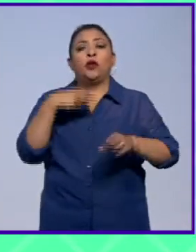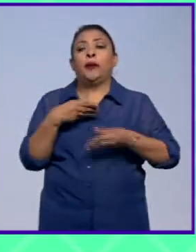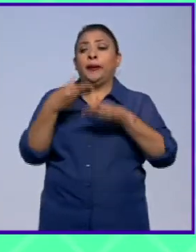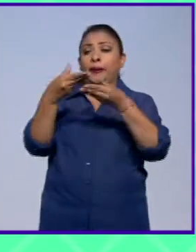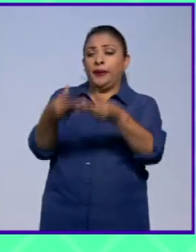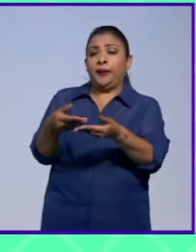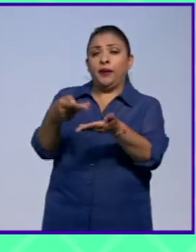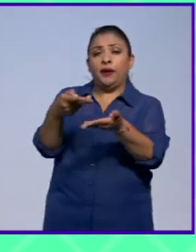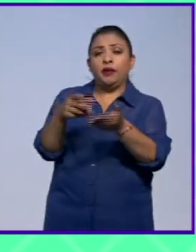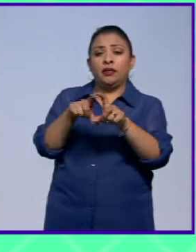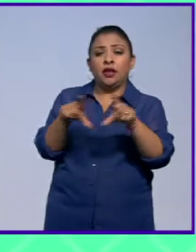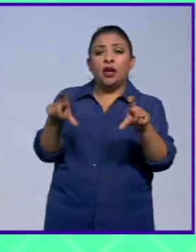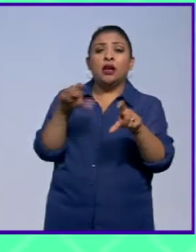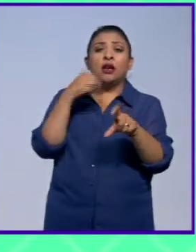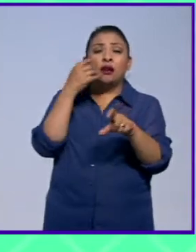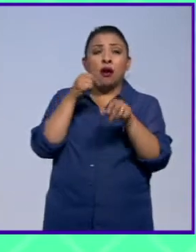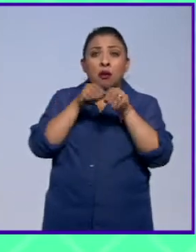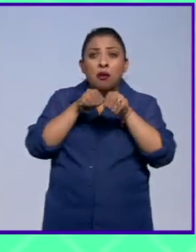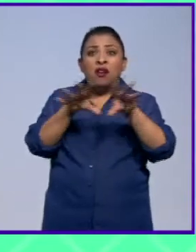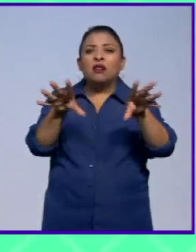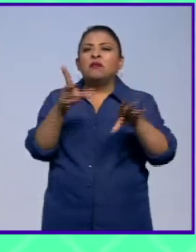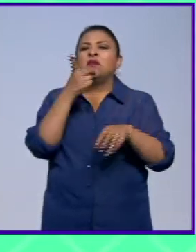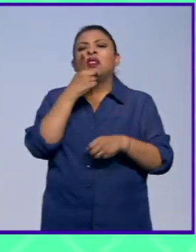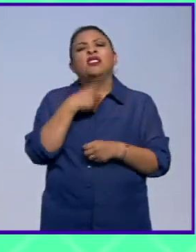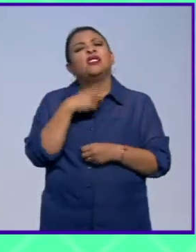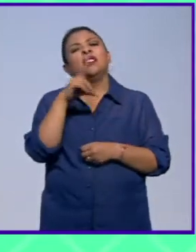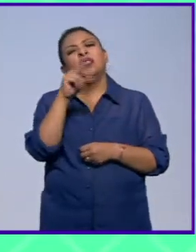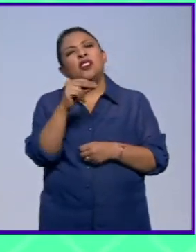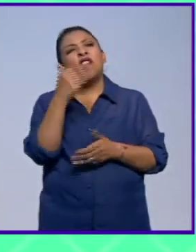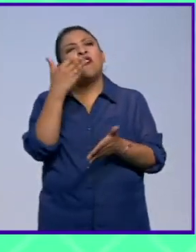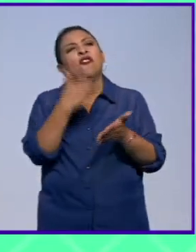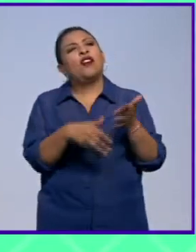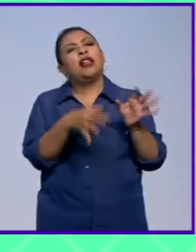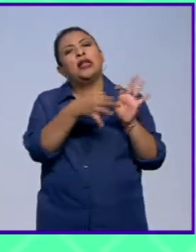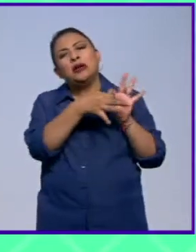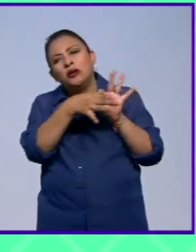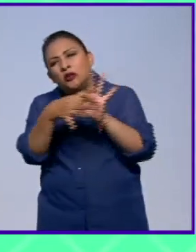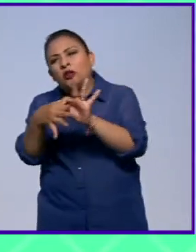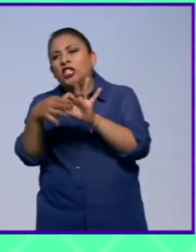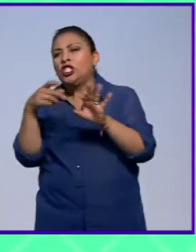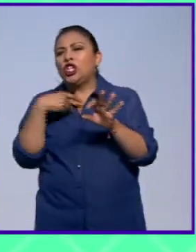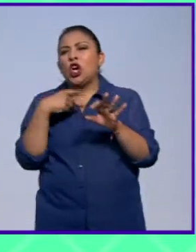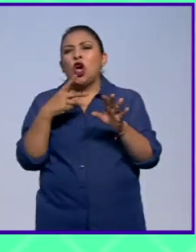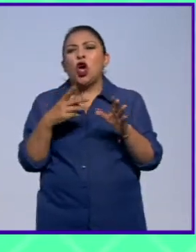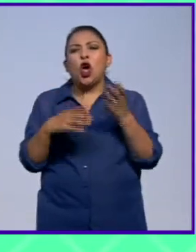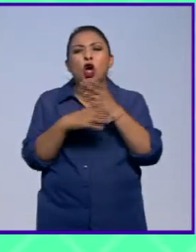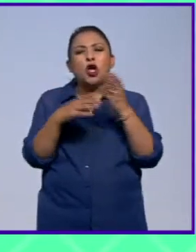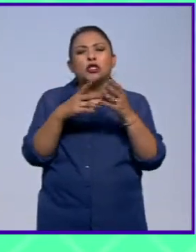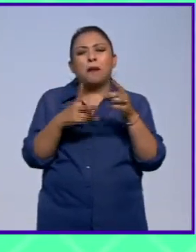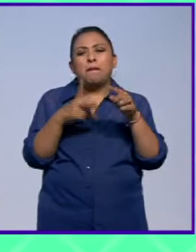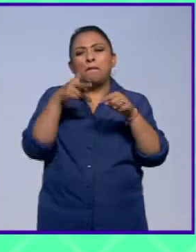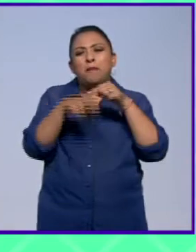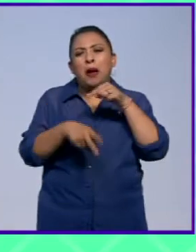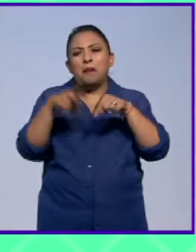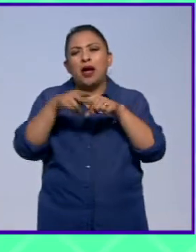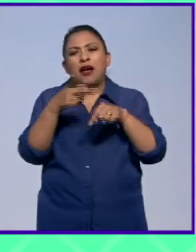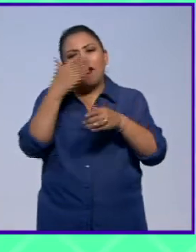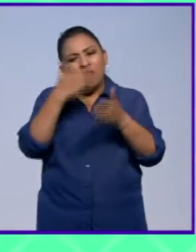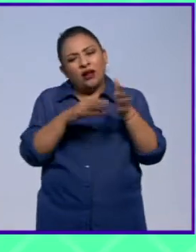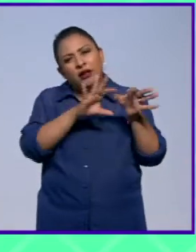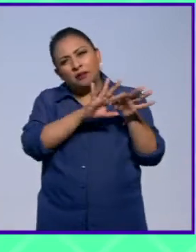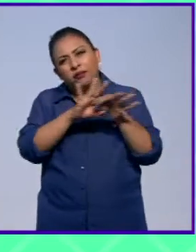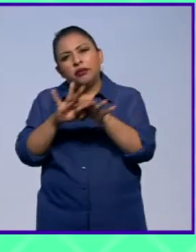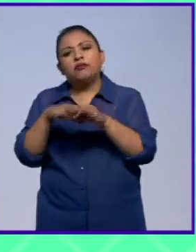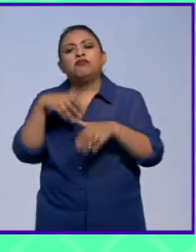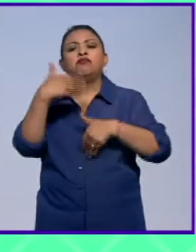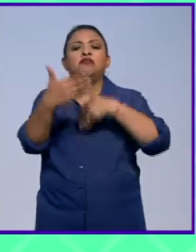texto o trataba de publicar o me decían que le faltaba unidad, que no había yo ligado las cosas. Pero, es decir,